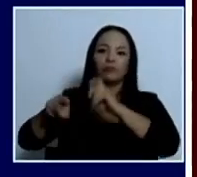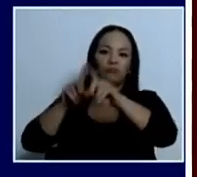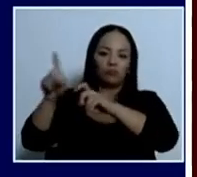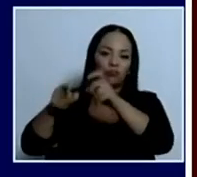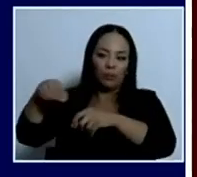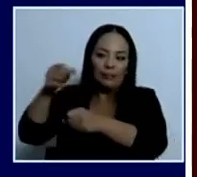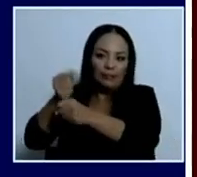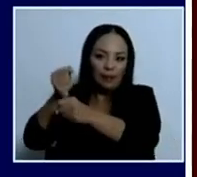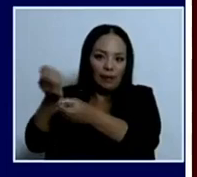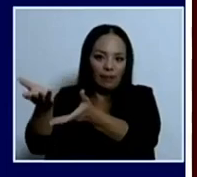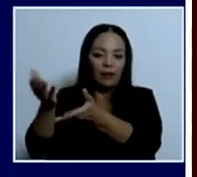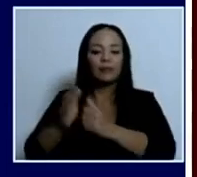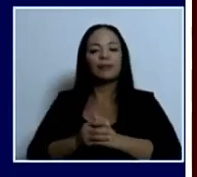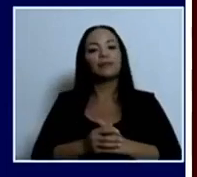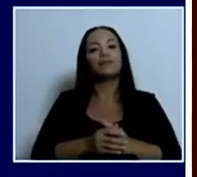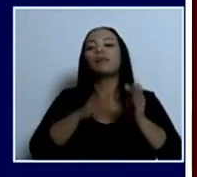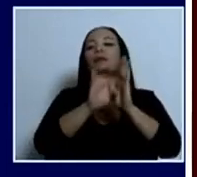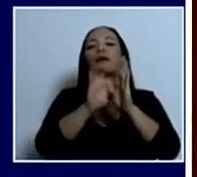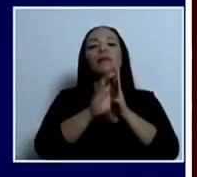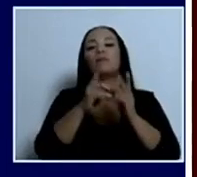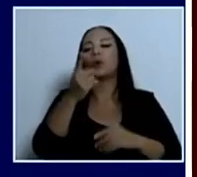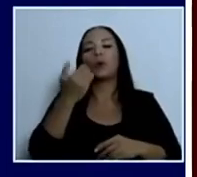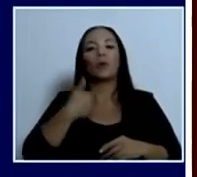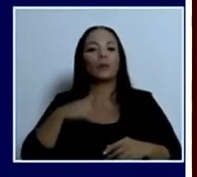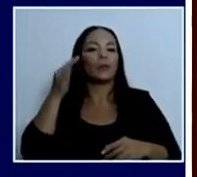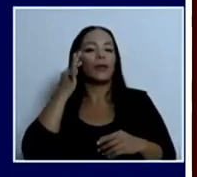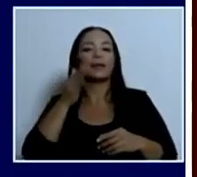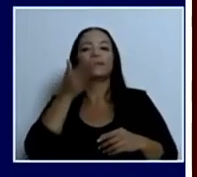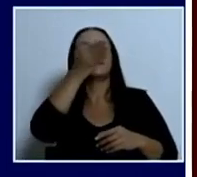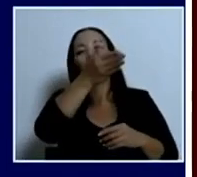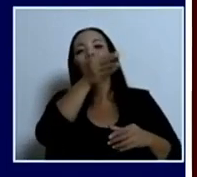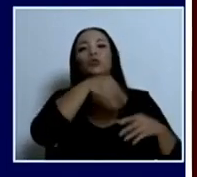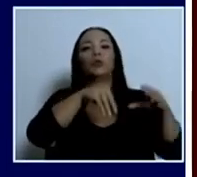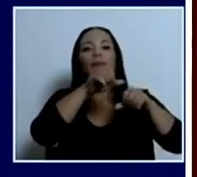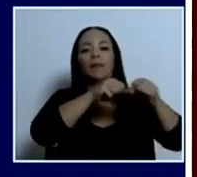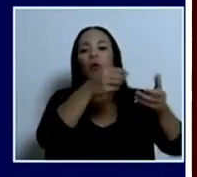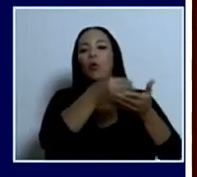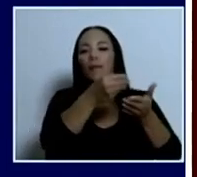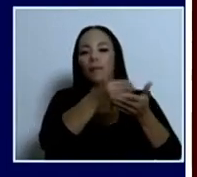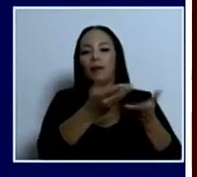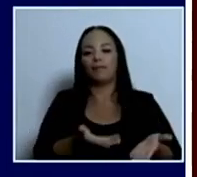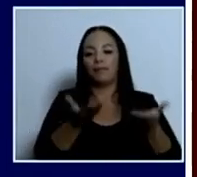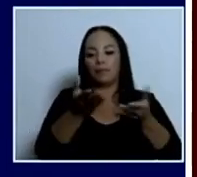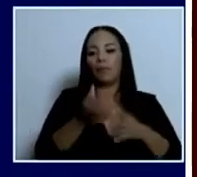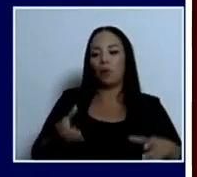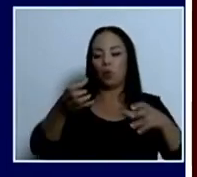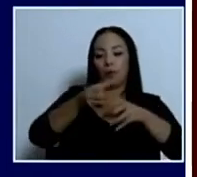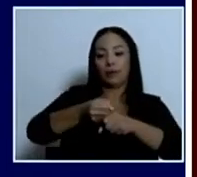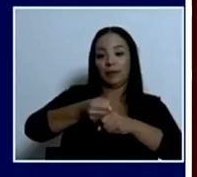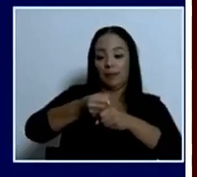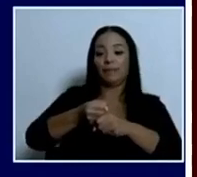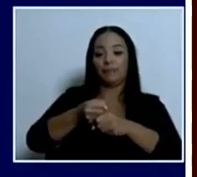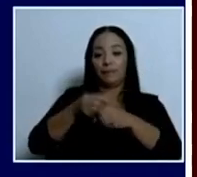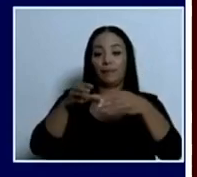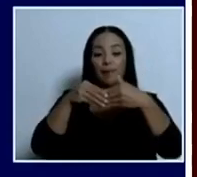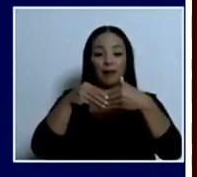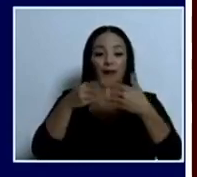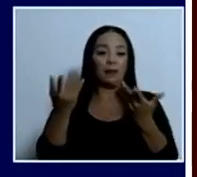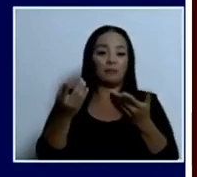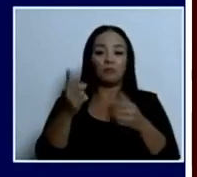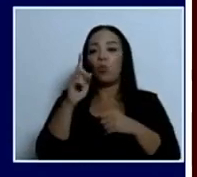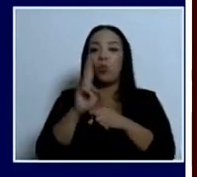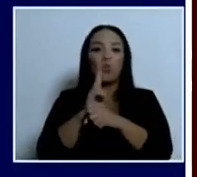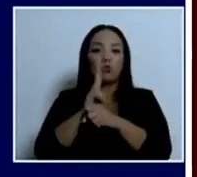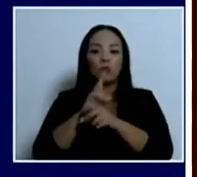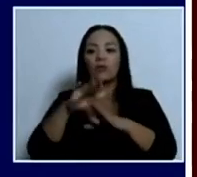y el señor van a comprar al supermercado, que le dan una bolsita plástica de un solo uso y que eso, ¿dónde termina?